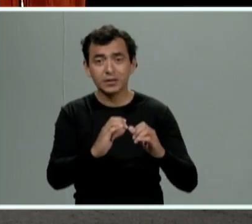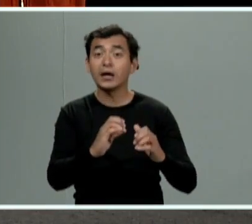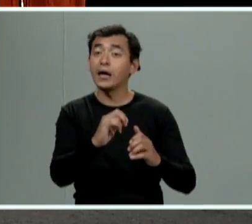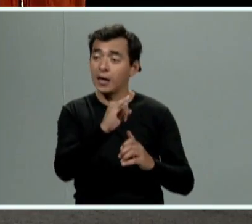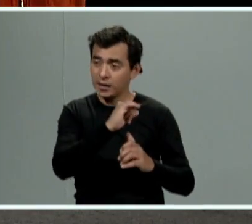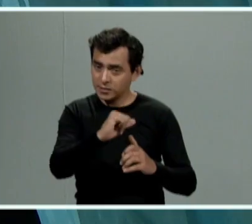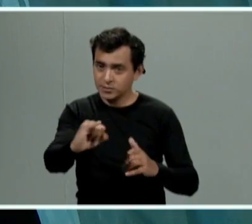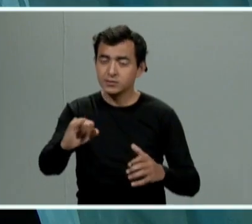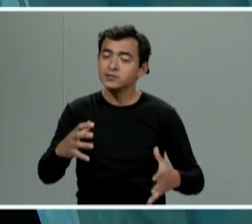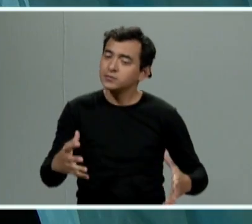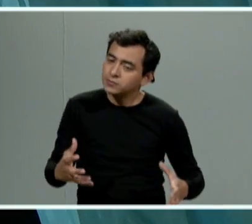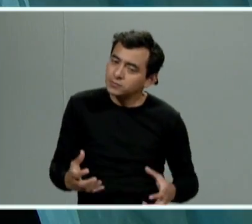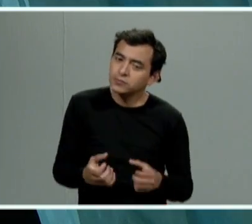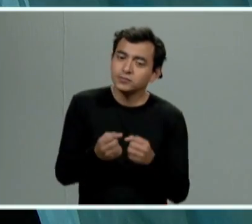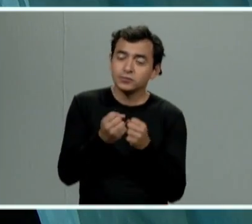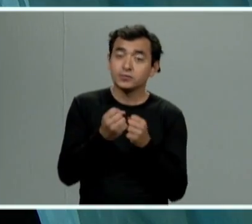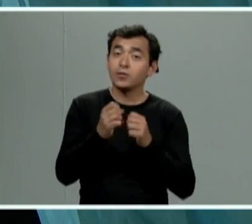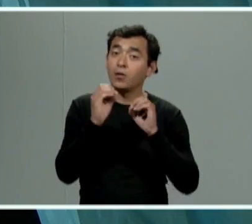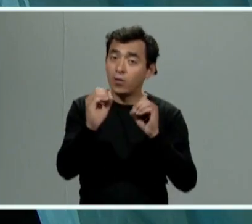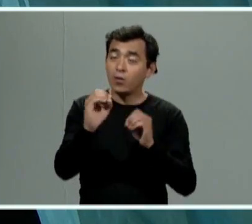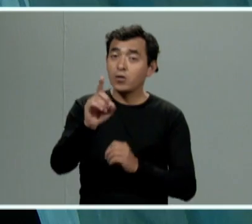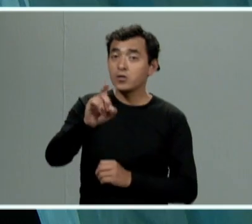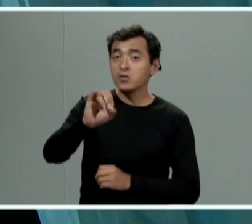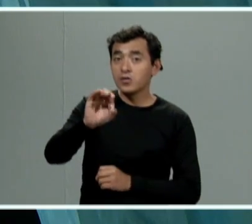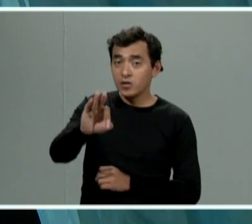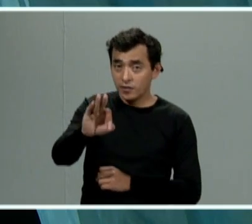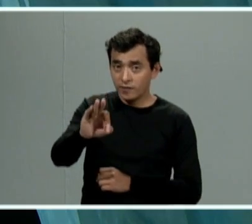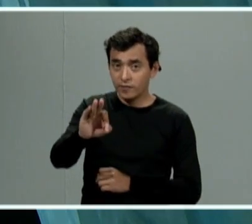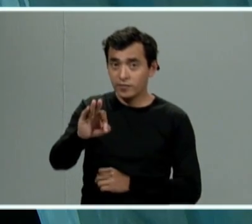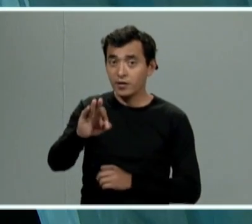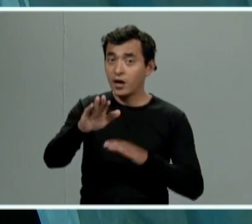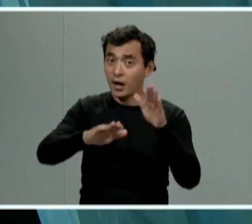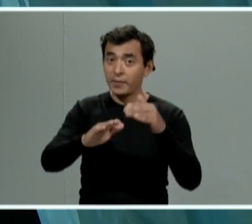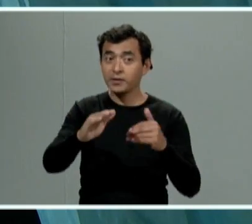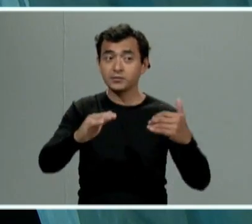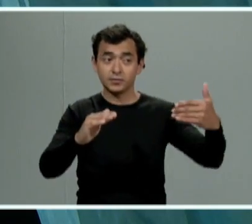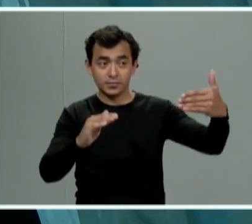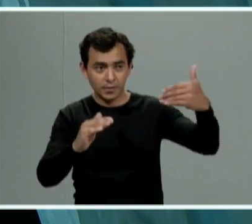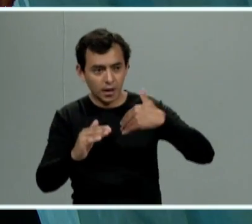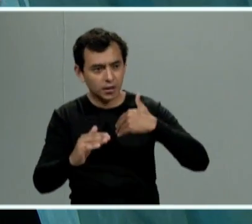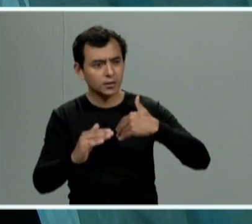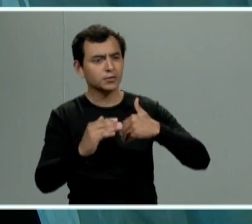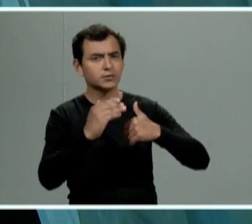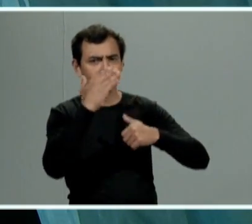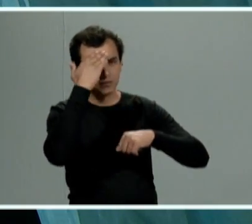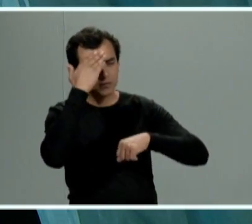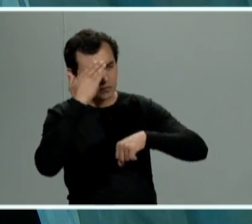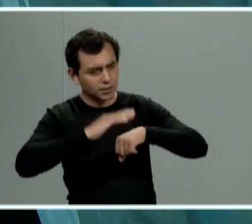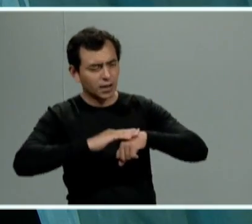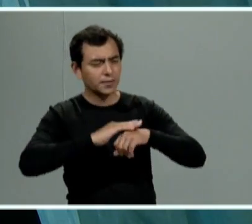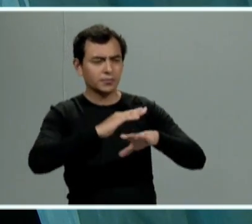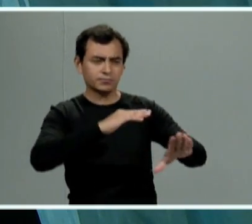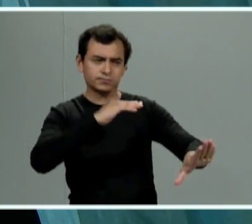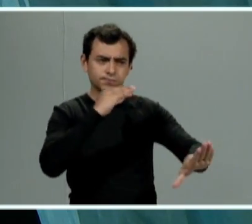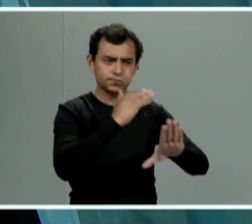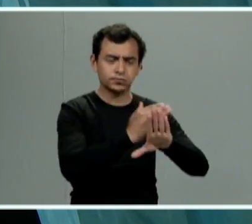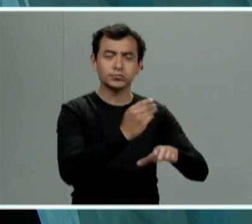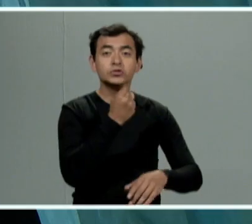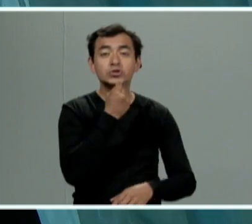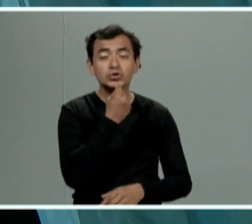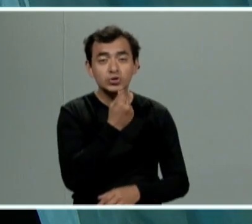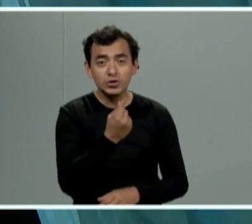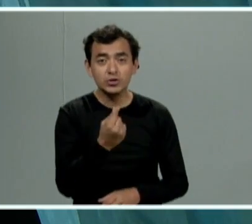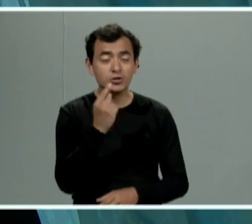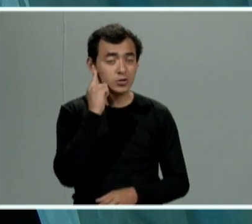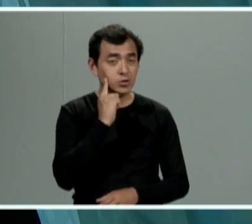hace directamente el DIF que es quien acude ante nosotros porque tiene conocimiento de la violencia el niño niña o adolescente